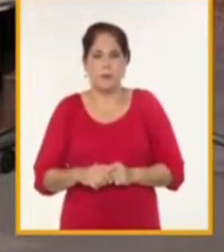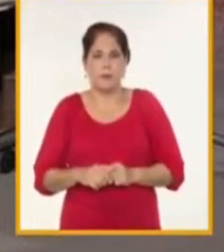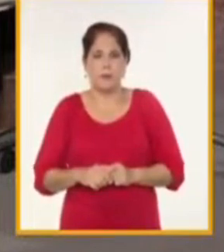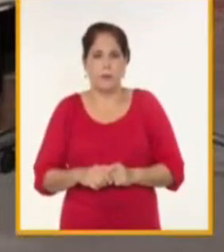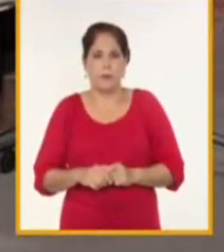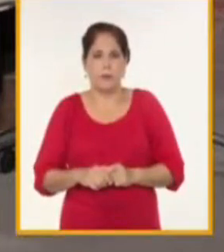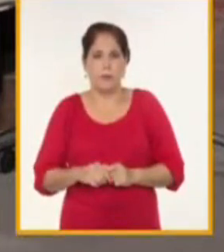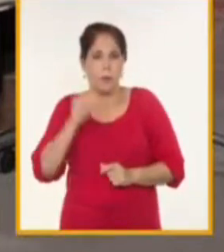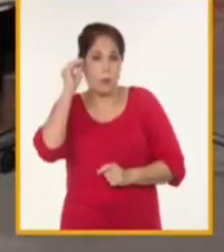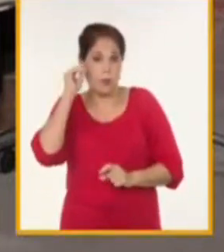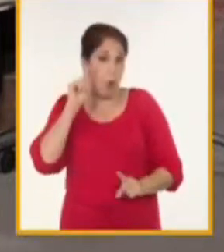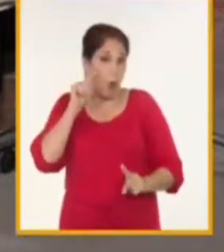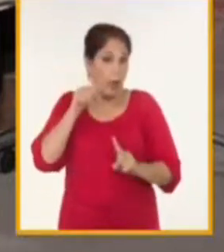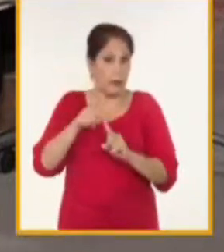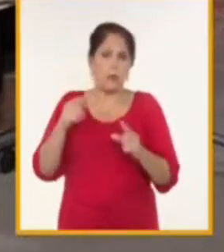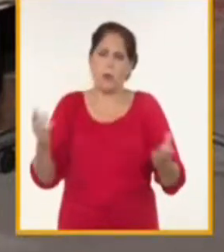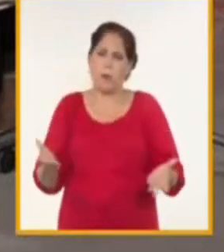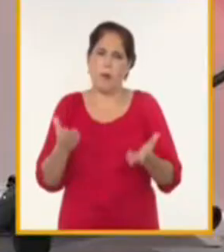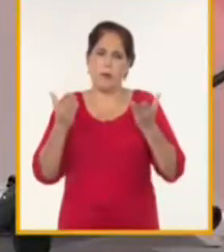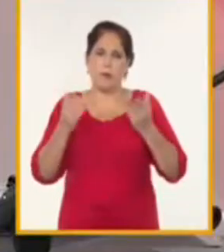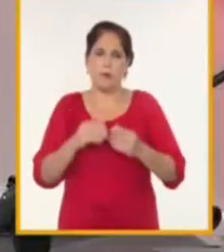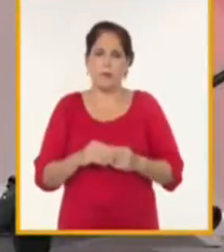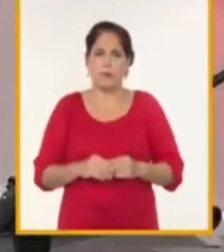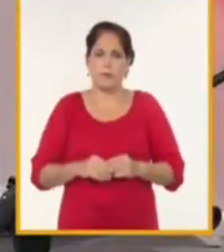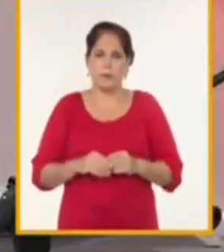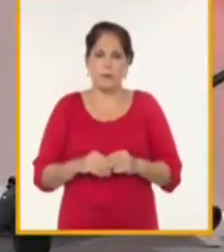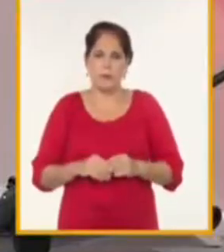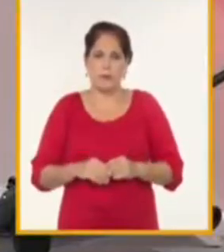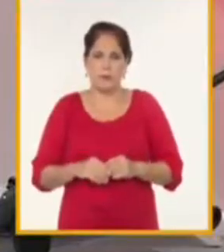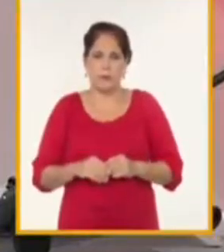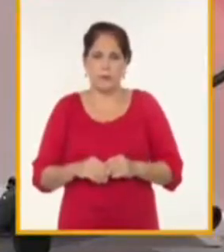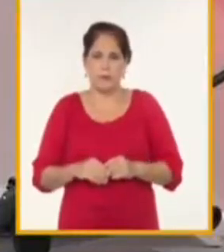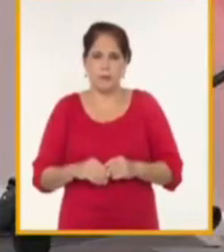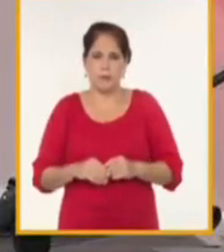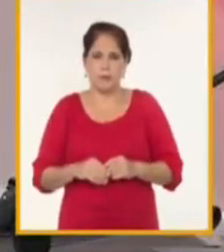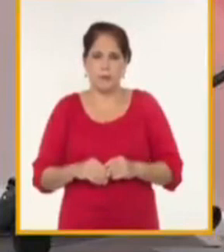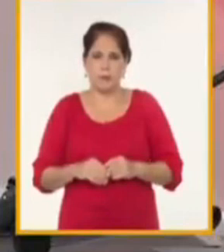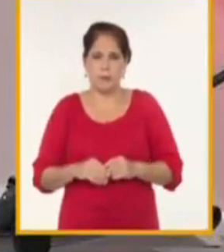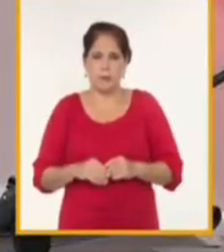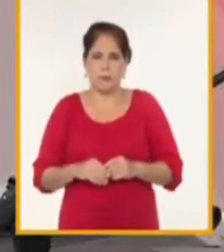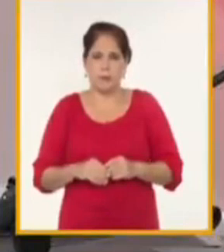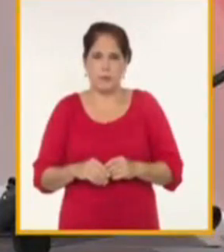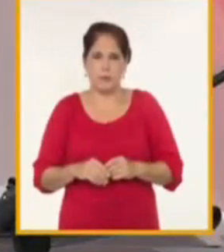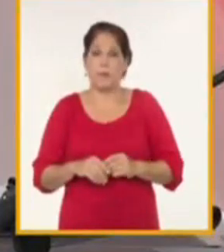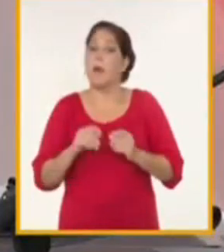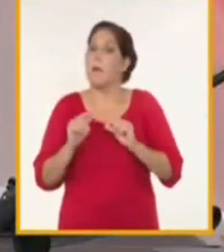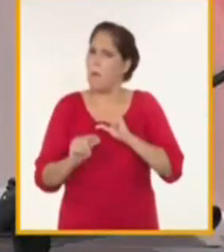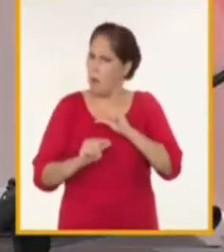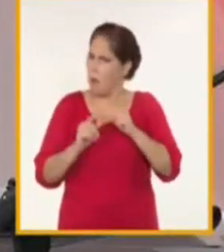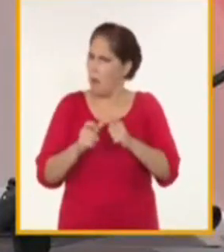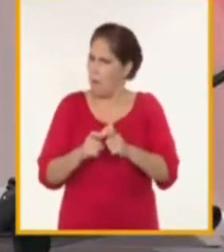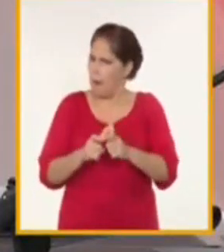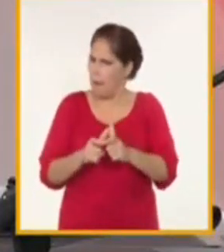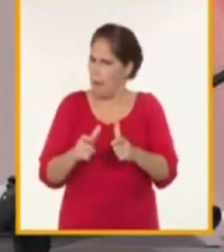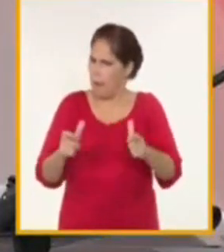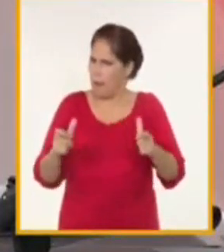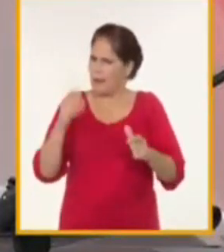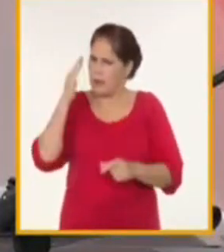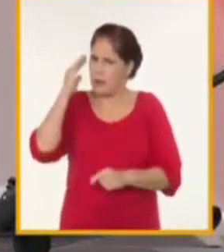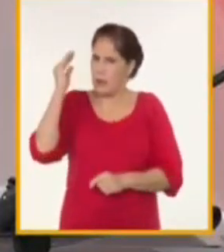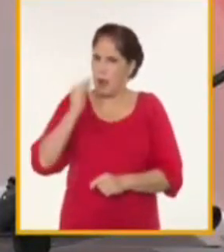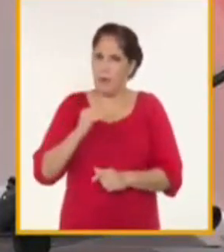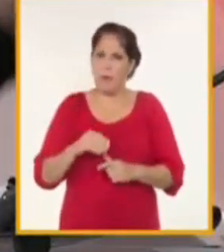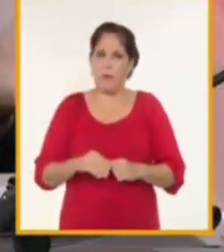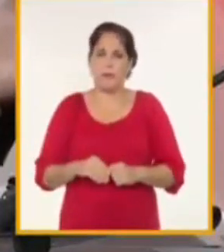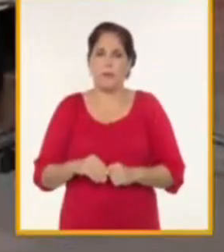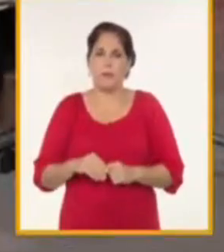de desarrollo y de crecimiento bueno pues ya veíamos esas imágenes tremendas del canal y así va así va creciendo la terminal así se va proyectando